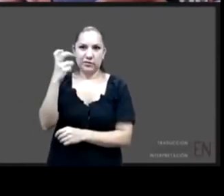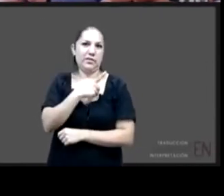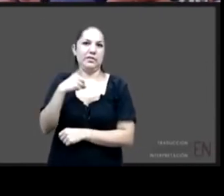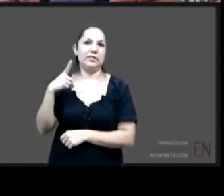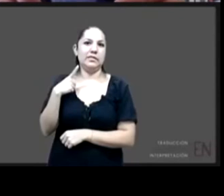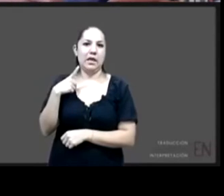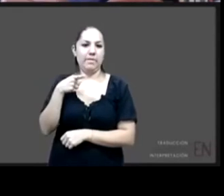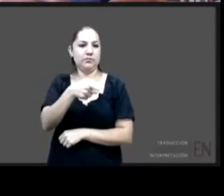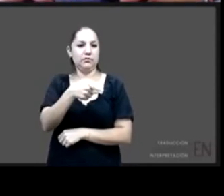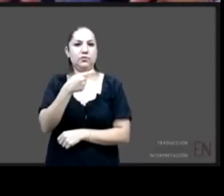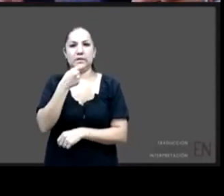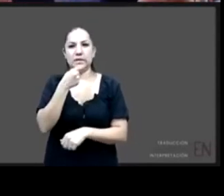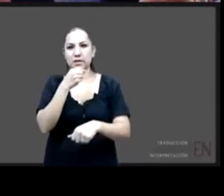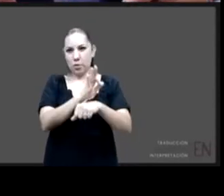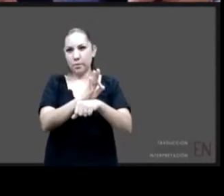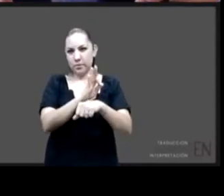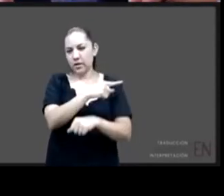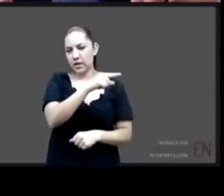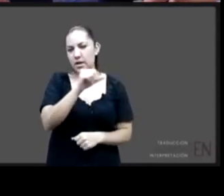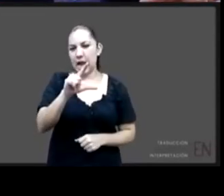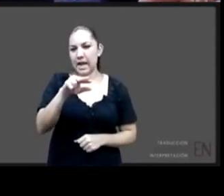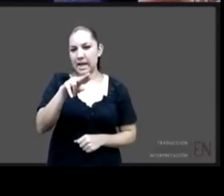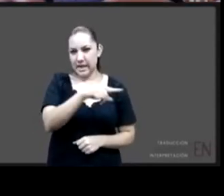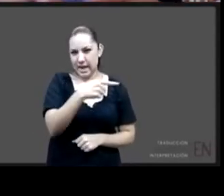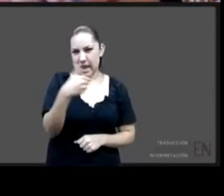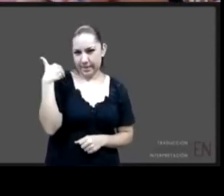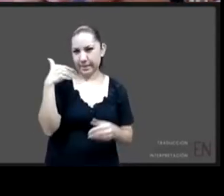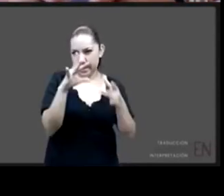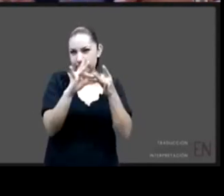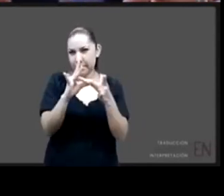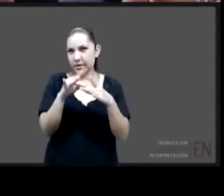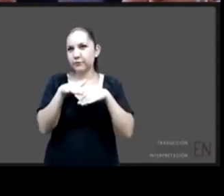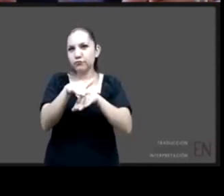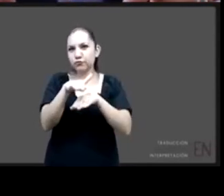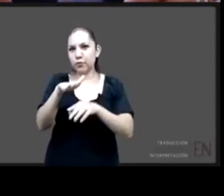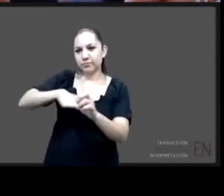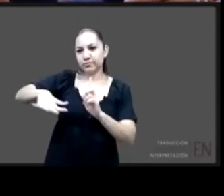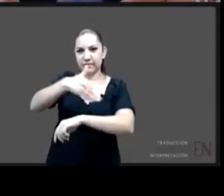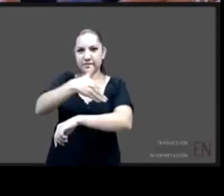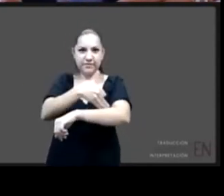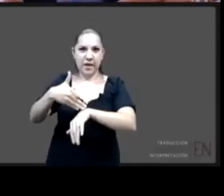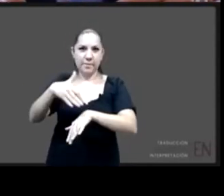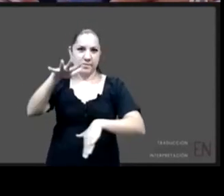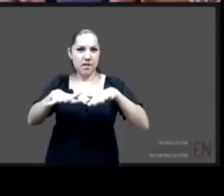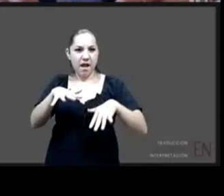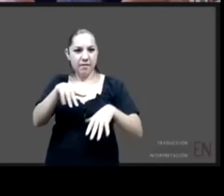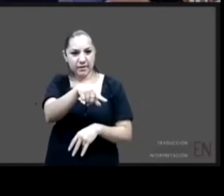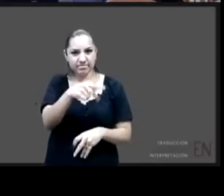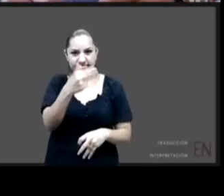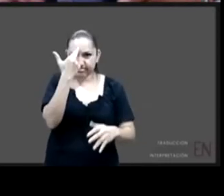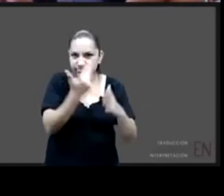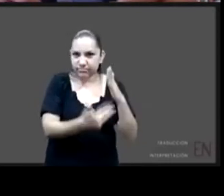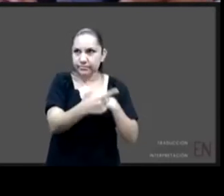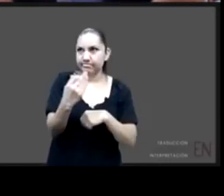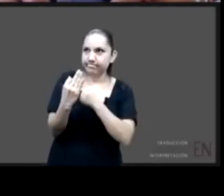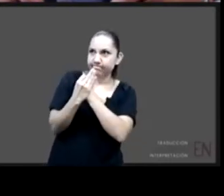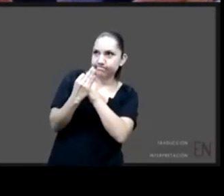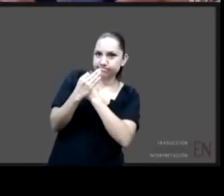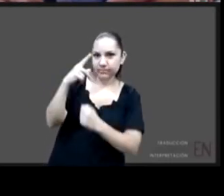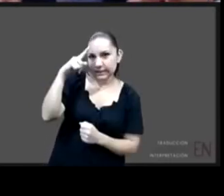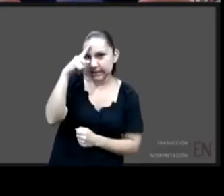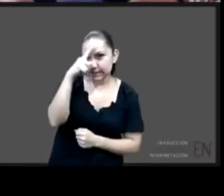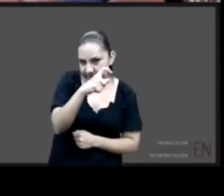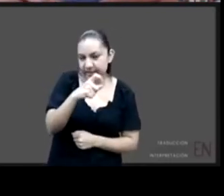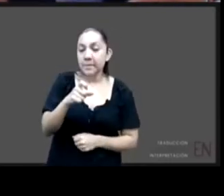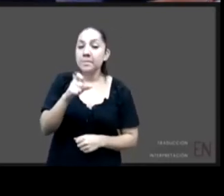vulnerabilidad y la herida el estrés tóxico y el tercero satisfactores básicos lo que se refiere a alimentación nutrición